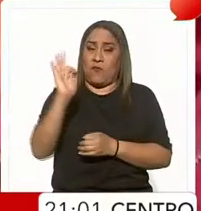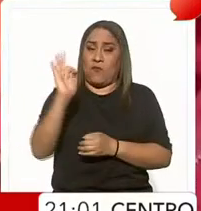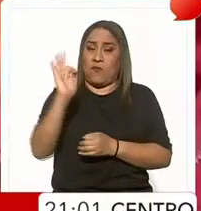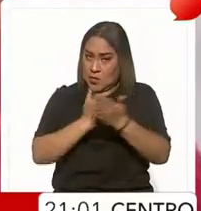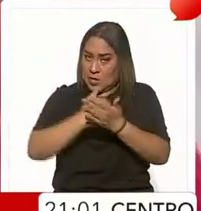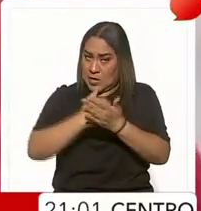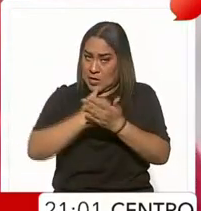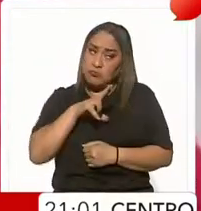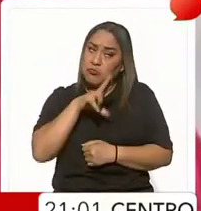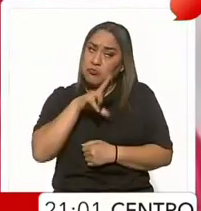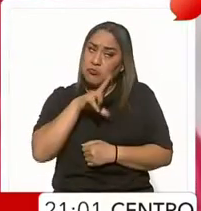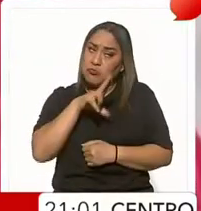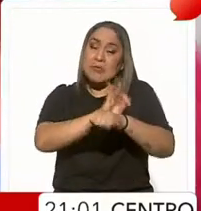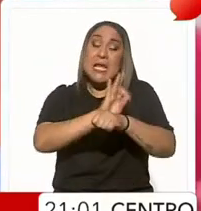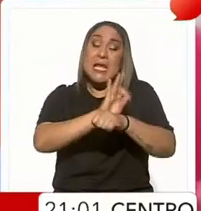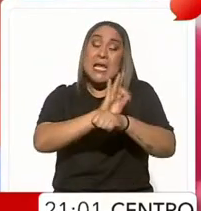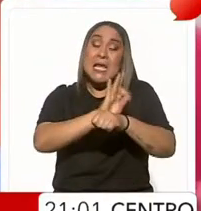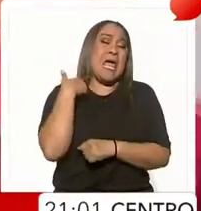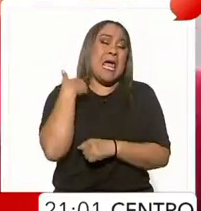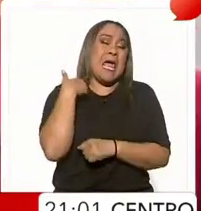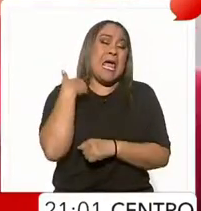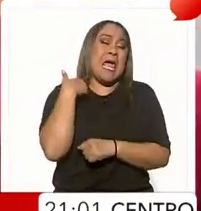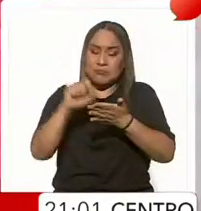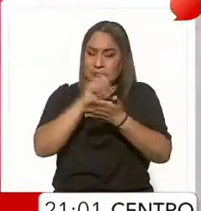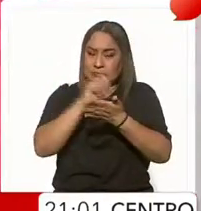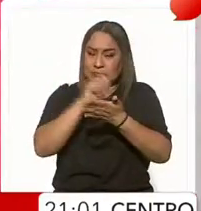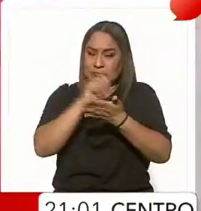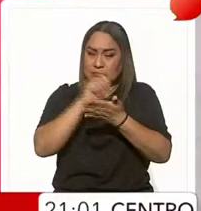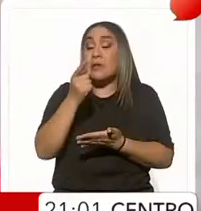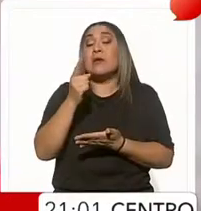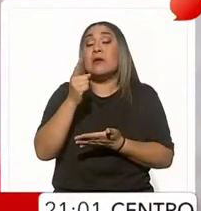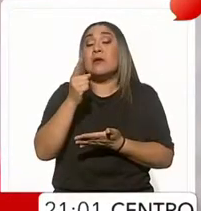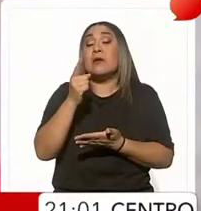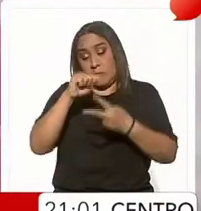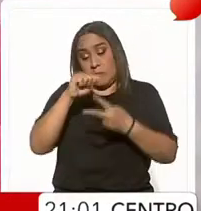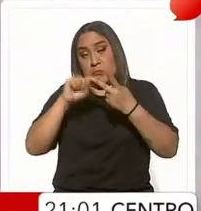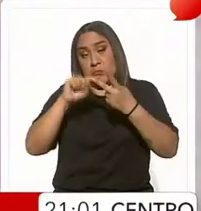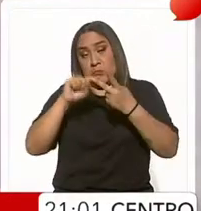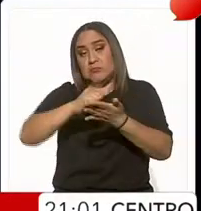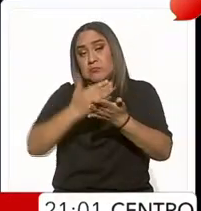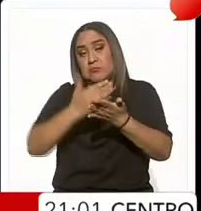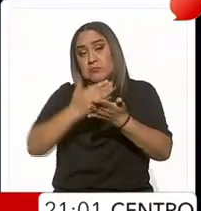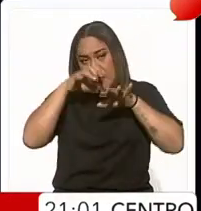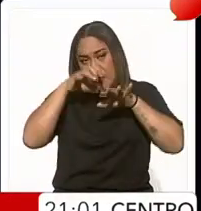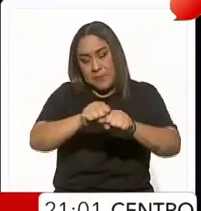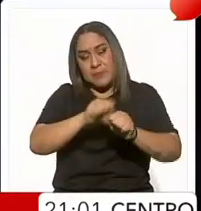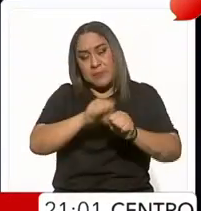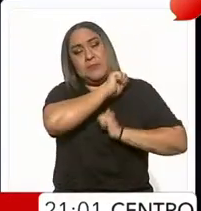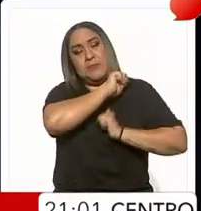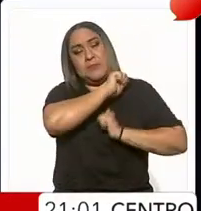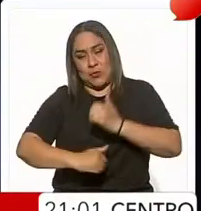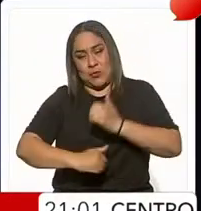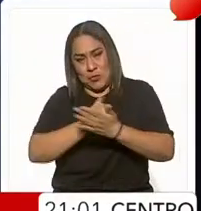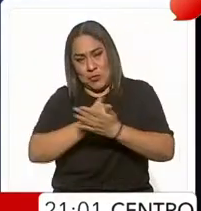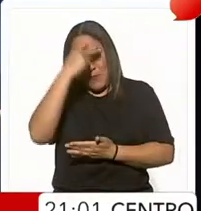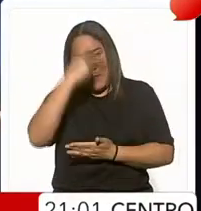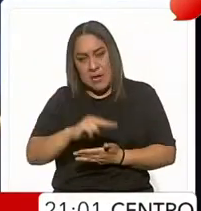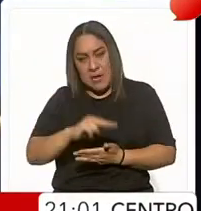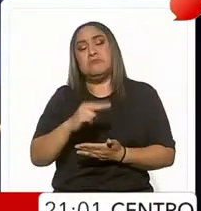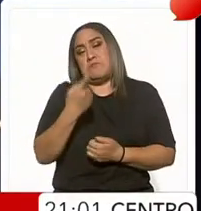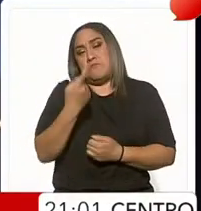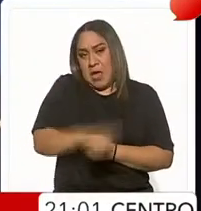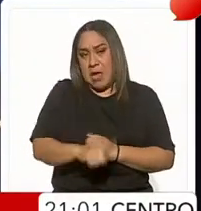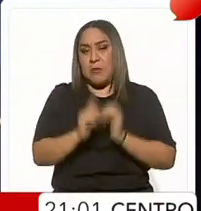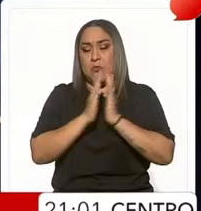México le negó la protección al exdiplomático y escritor contra dos órdenes de aprehensión que jueces del Tribunal Superior de Justicia Capitalina liberaron en su